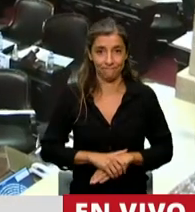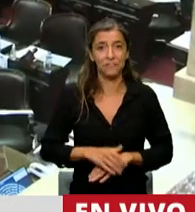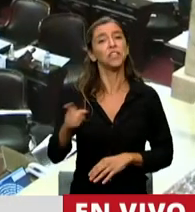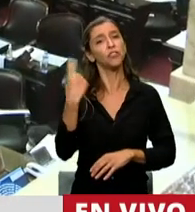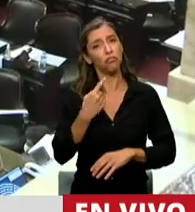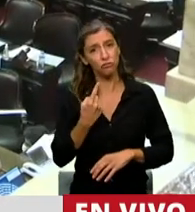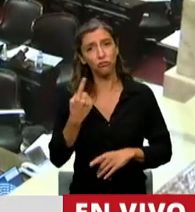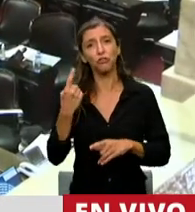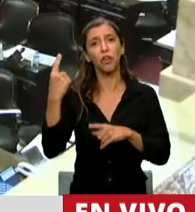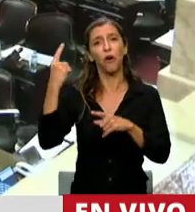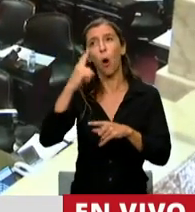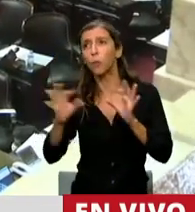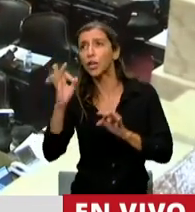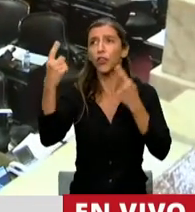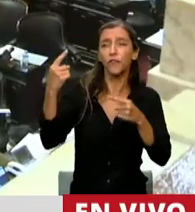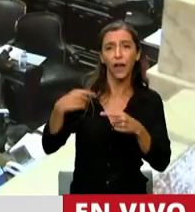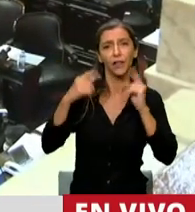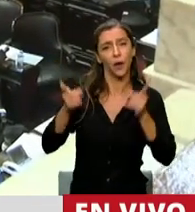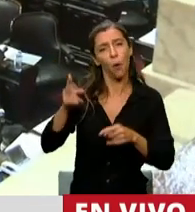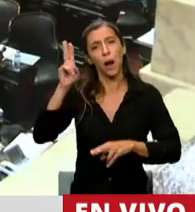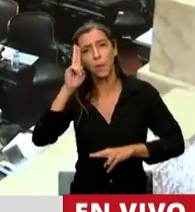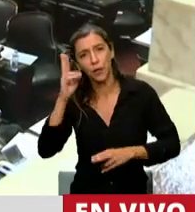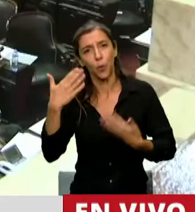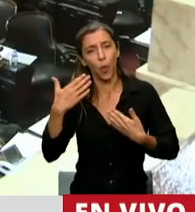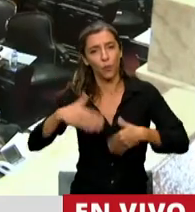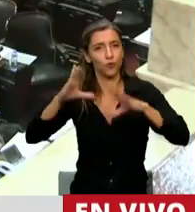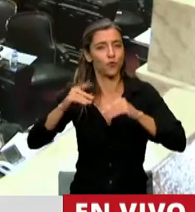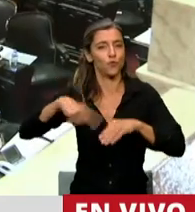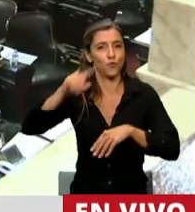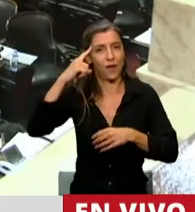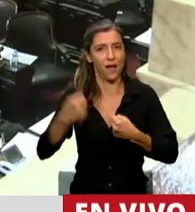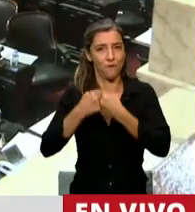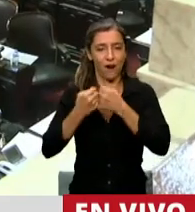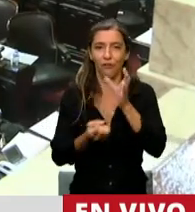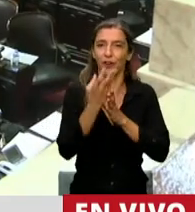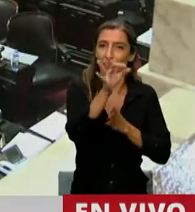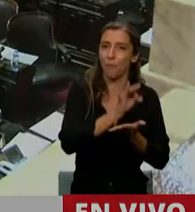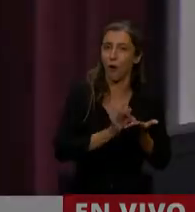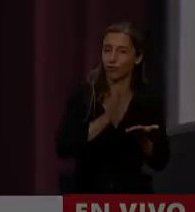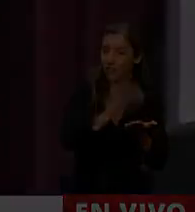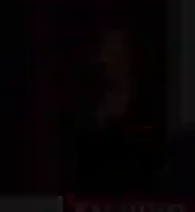respeto y en forma conjunta. Muchas gracias, señor Presidente. Muchas gracias, diputada Hernández. diputada Hernández.